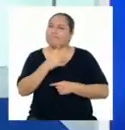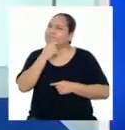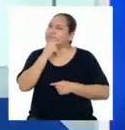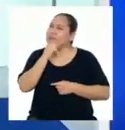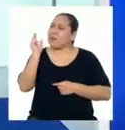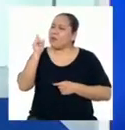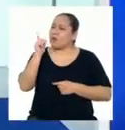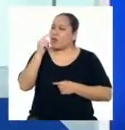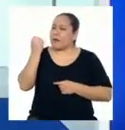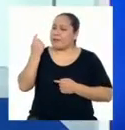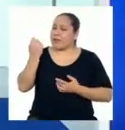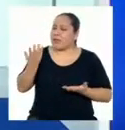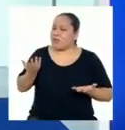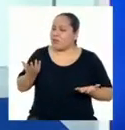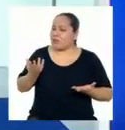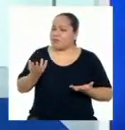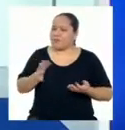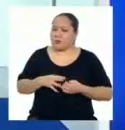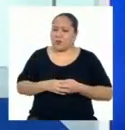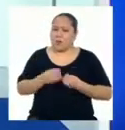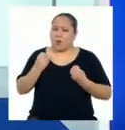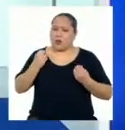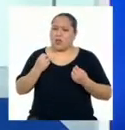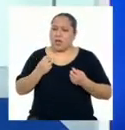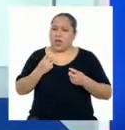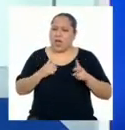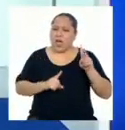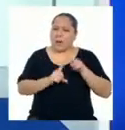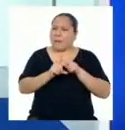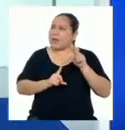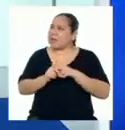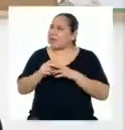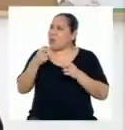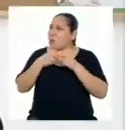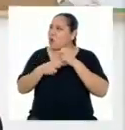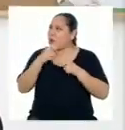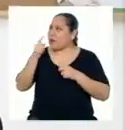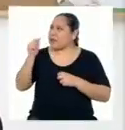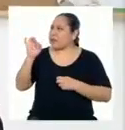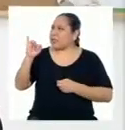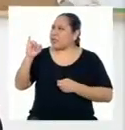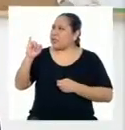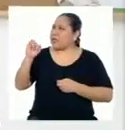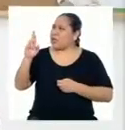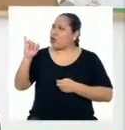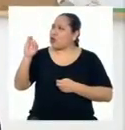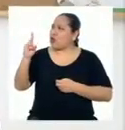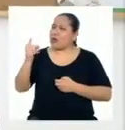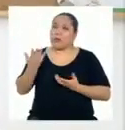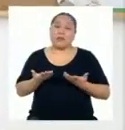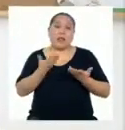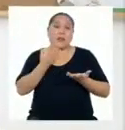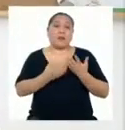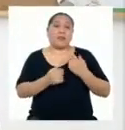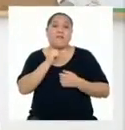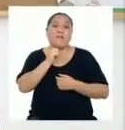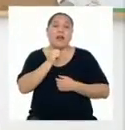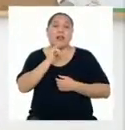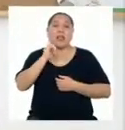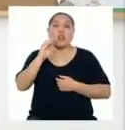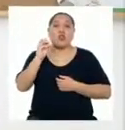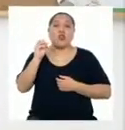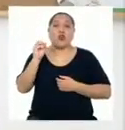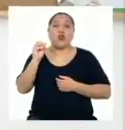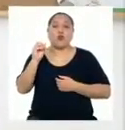aún es, ¿qué es lo que genera los problemas de tiroides? ¿De dónde vienen? Puede ser falta de yodo. Por ejemplo,